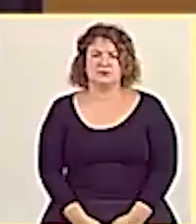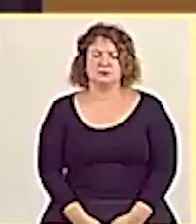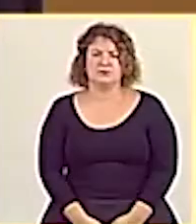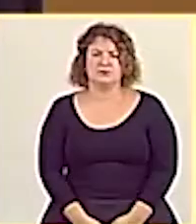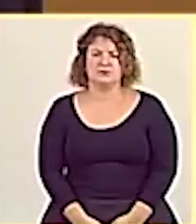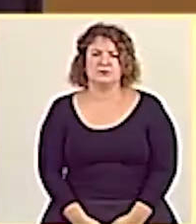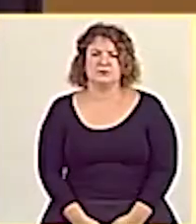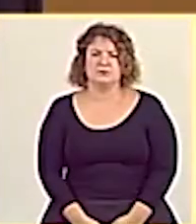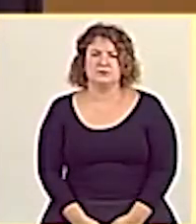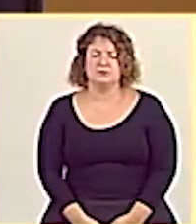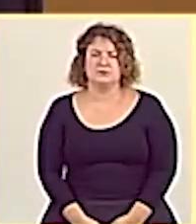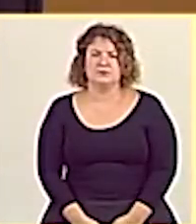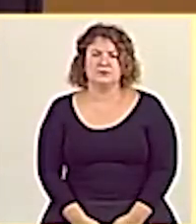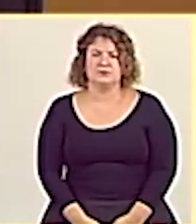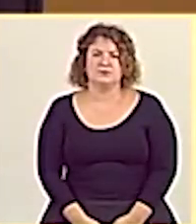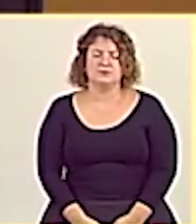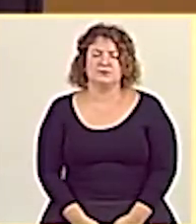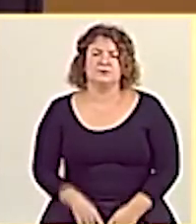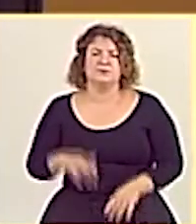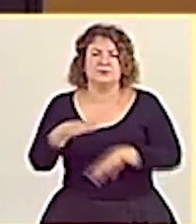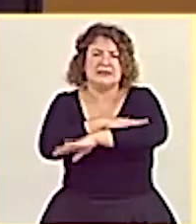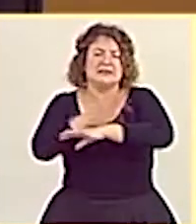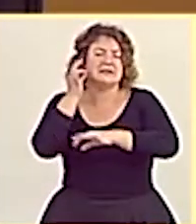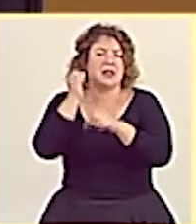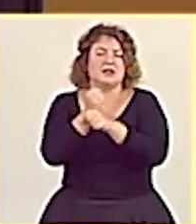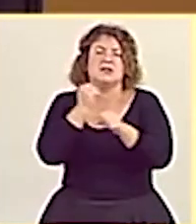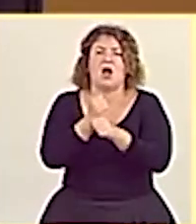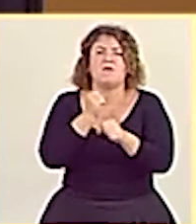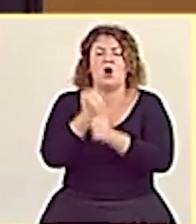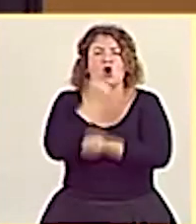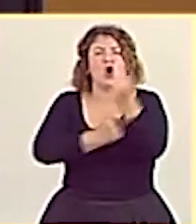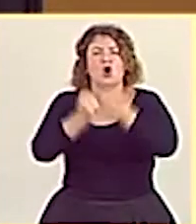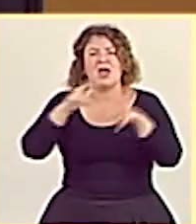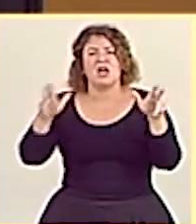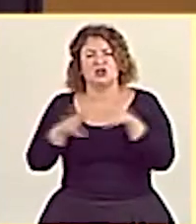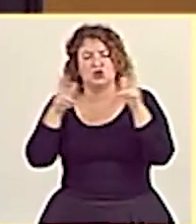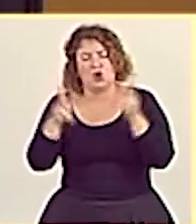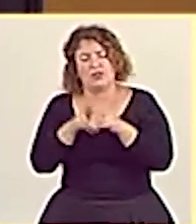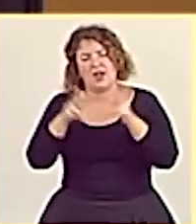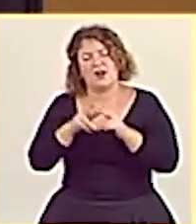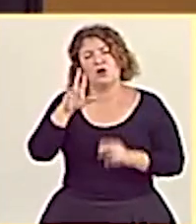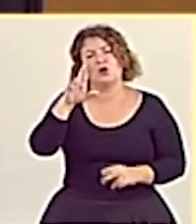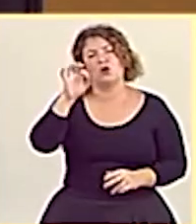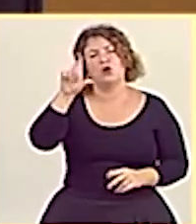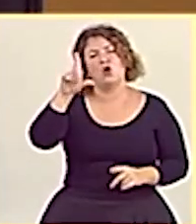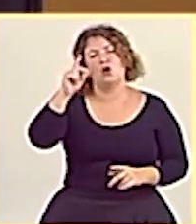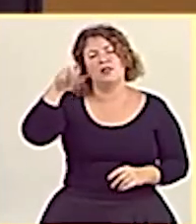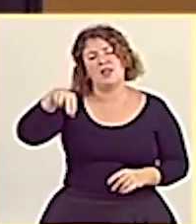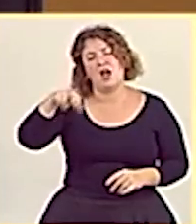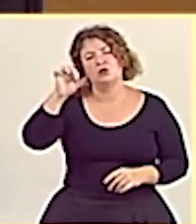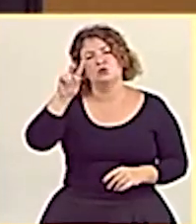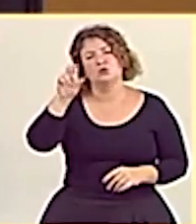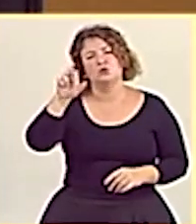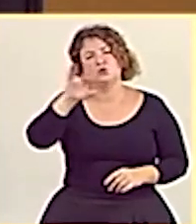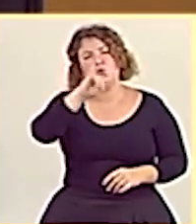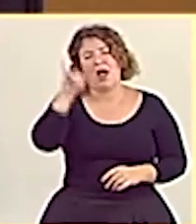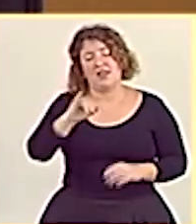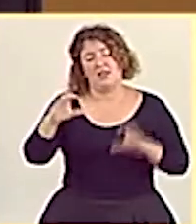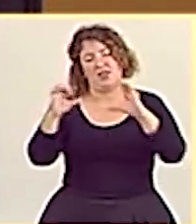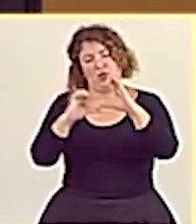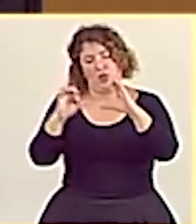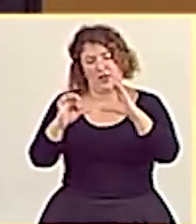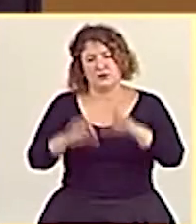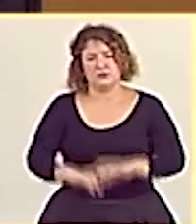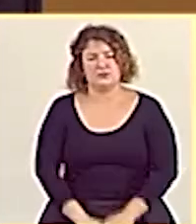Pregunta dirigida a la señora ministra de Trabajo y Economía Social de la senadora Roldán Suárez del Grupo Parlamentario Ciudadanos.